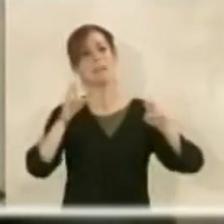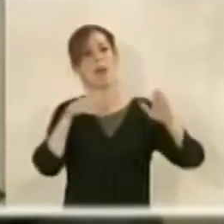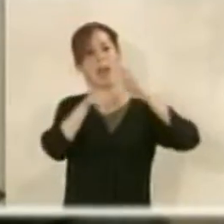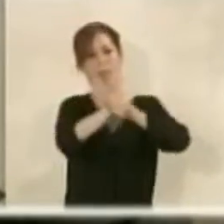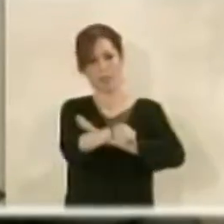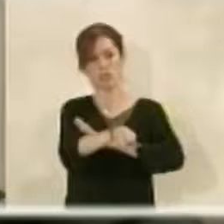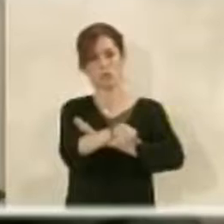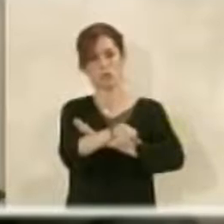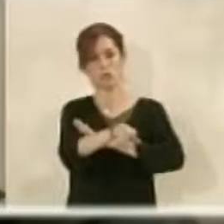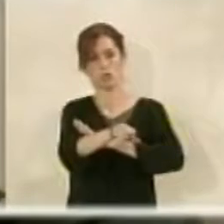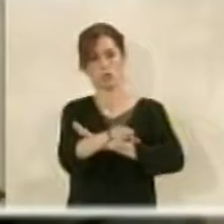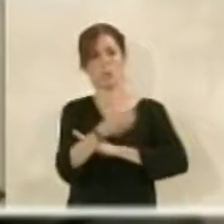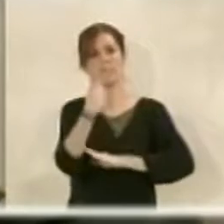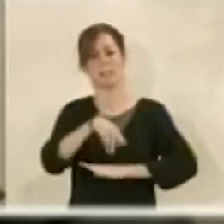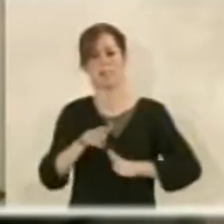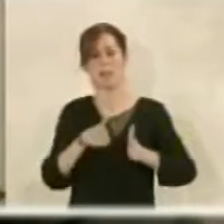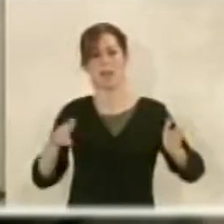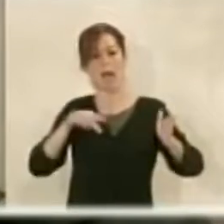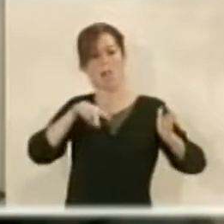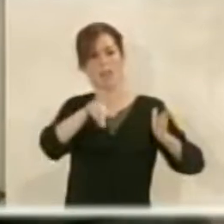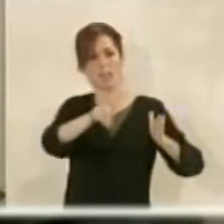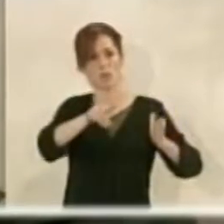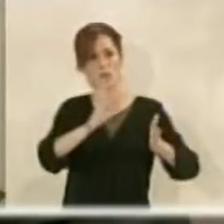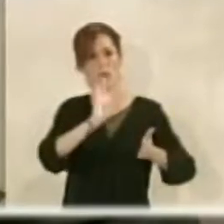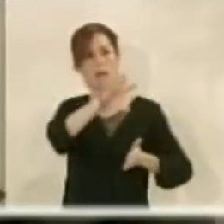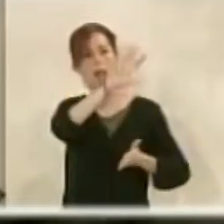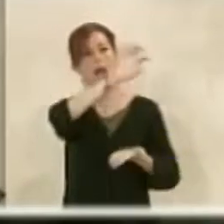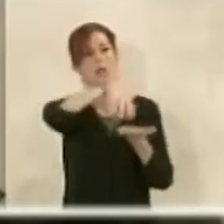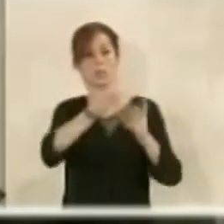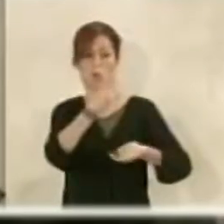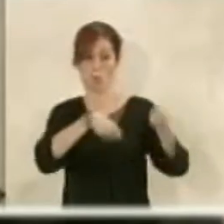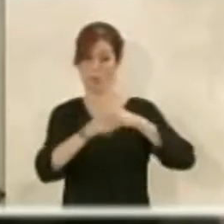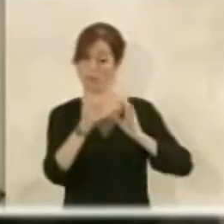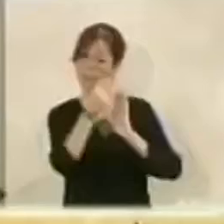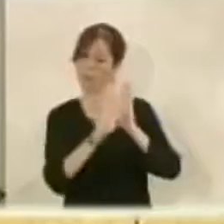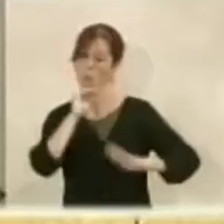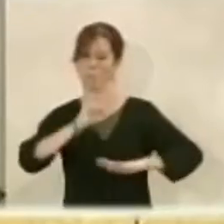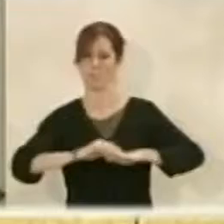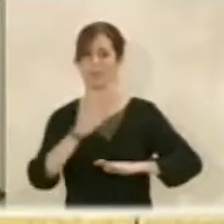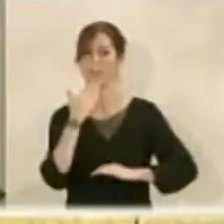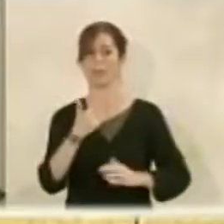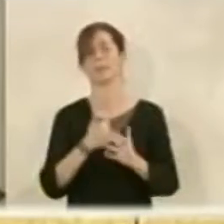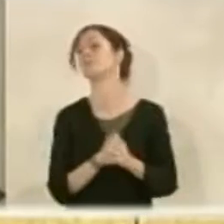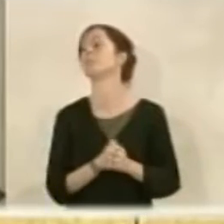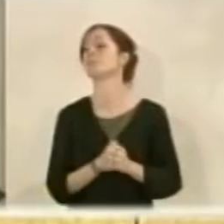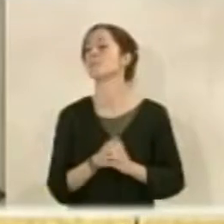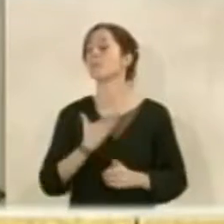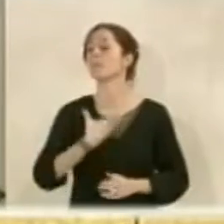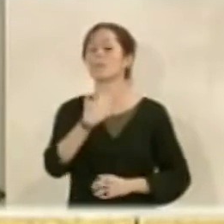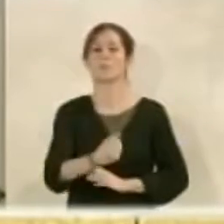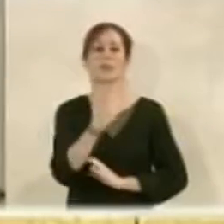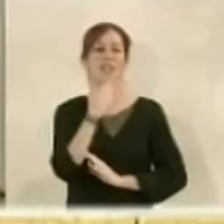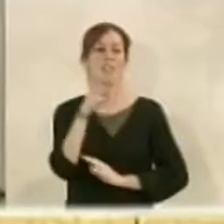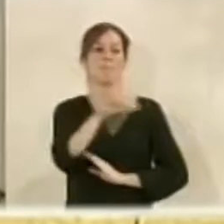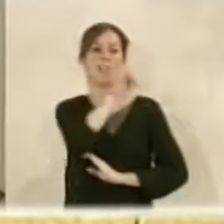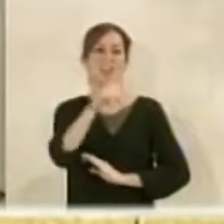y sobre el cajón sin salida que podía suponer ese centro. También vigilaremos que se cumpla. Muchas gracias. Muchas gracias, señor Pérez Navarro.